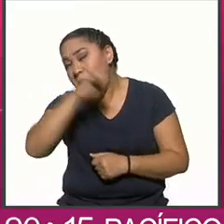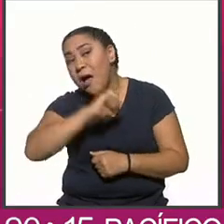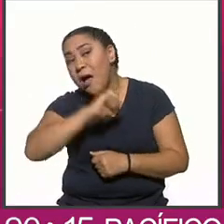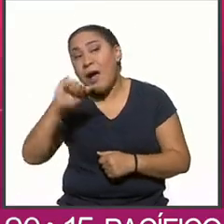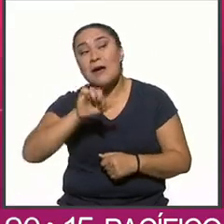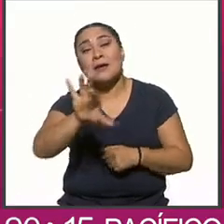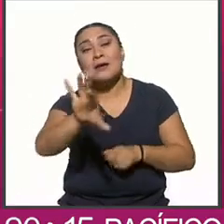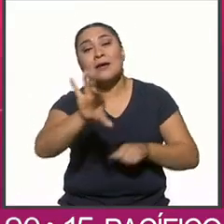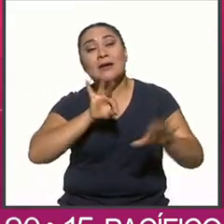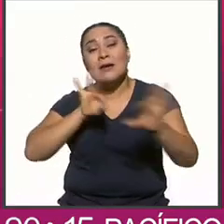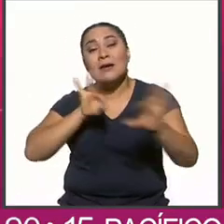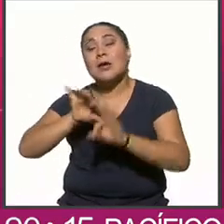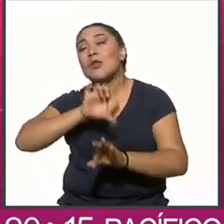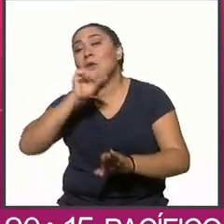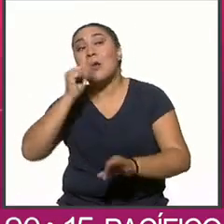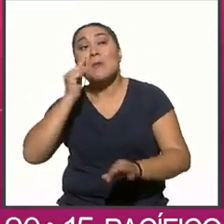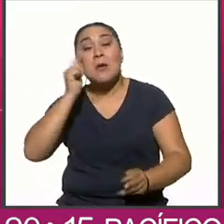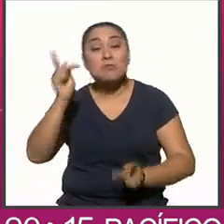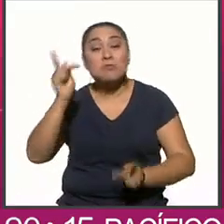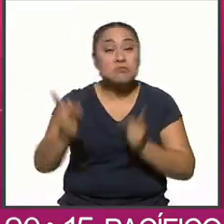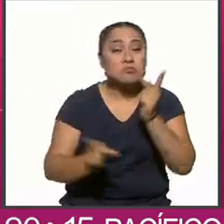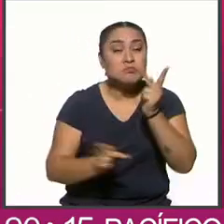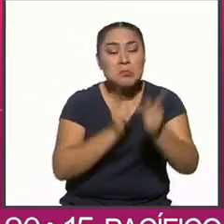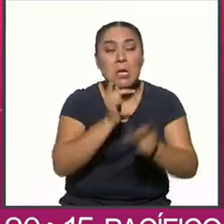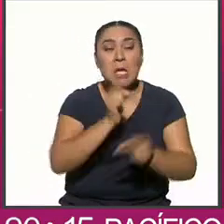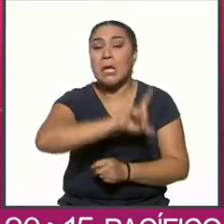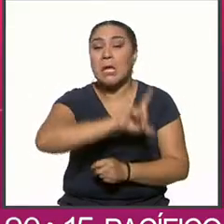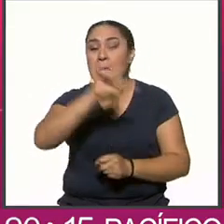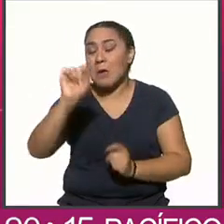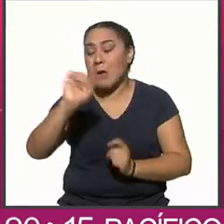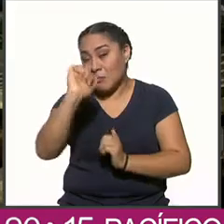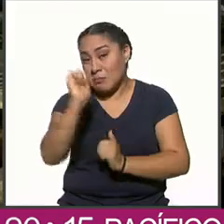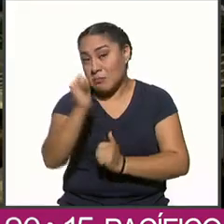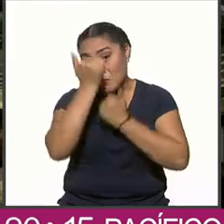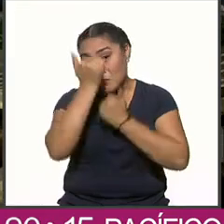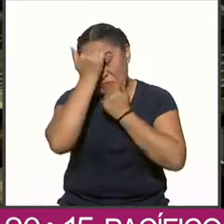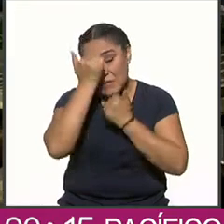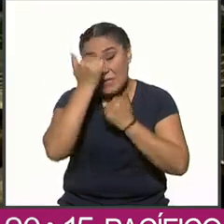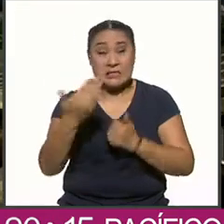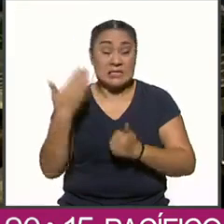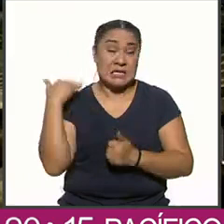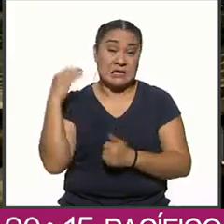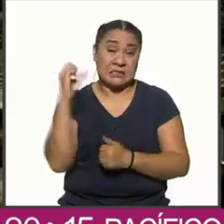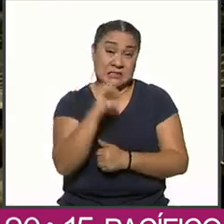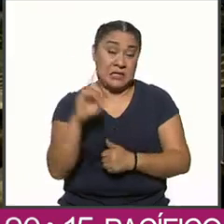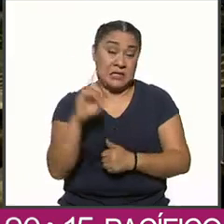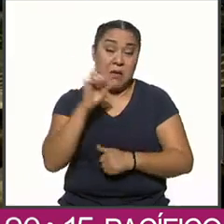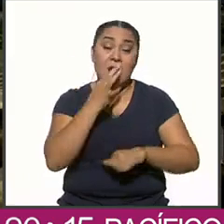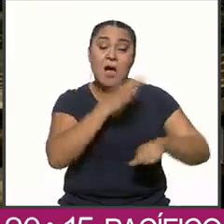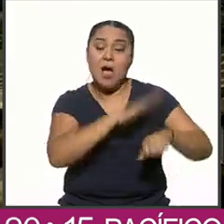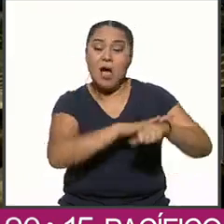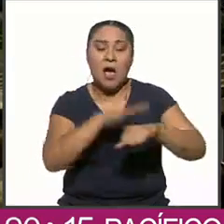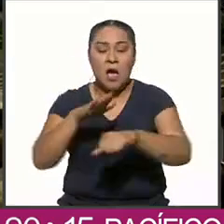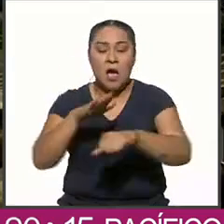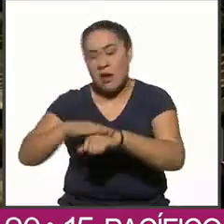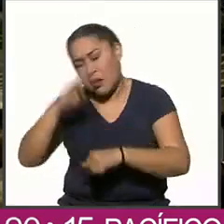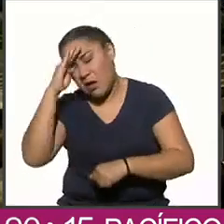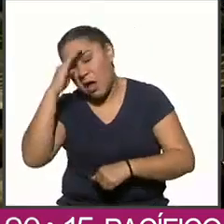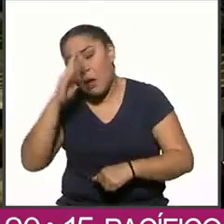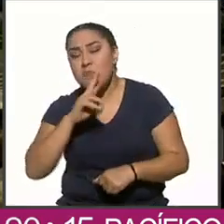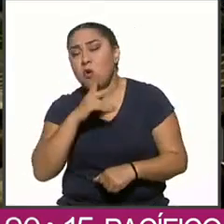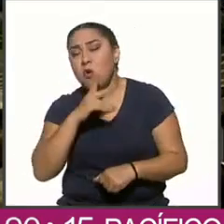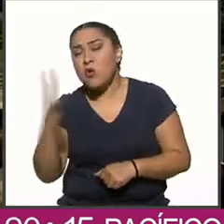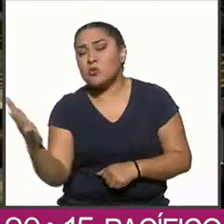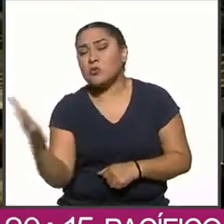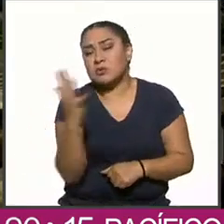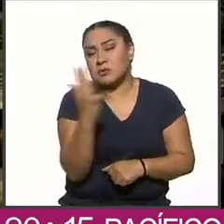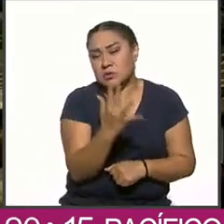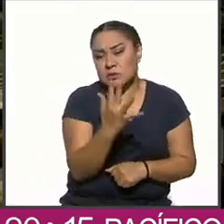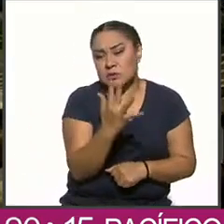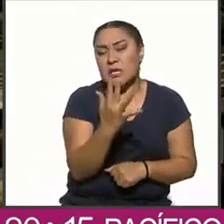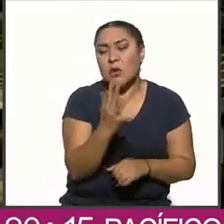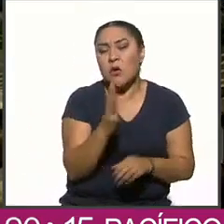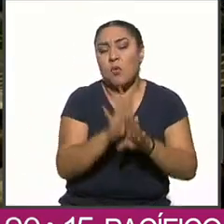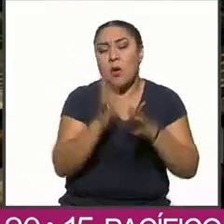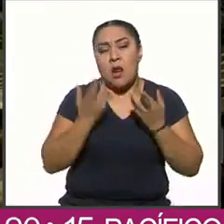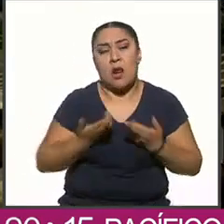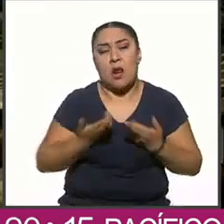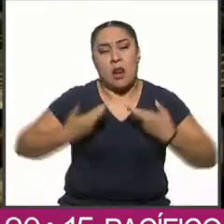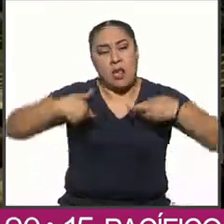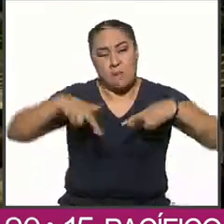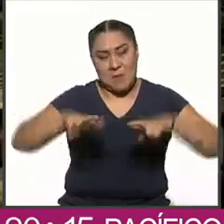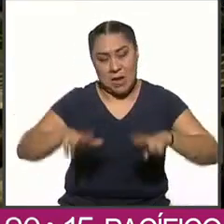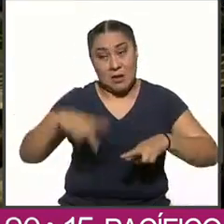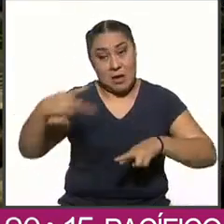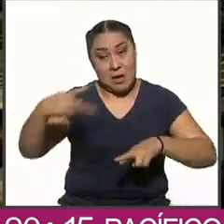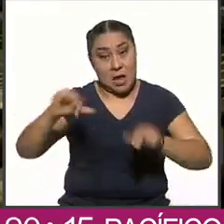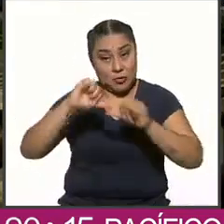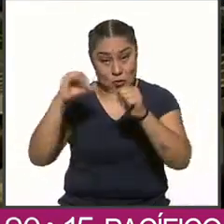y consultas. Se arrepintieron y el fin de semana informaron que serían 5 representantes de la sociedad